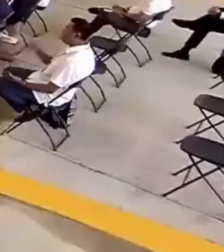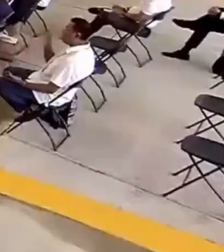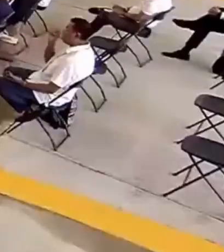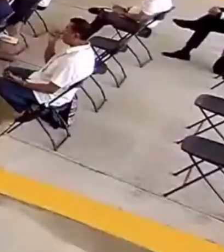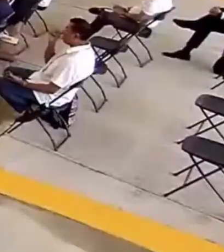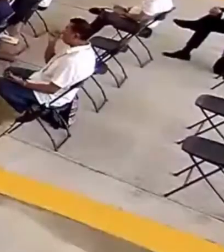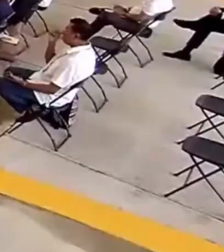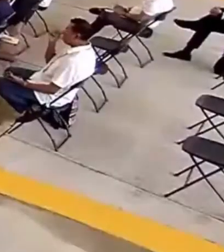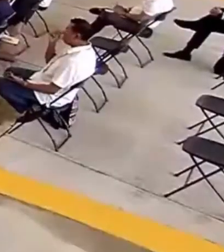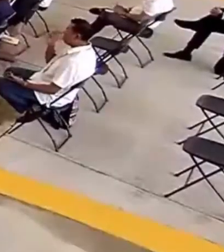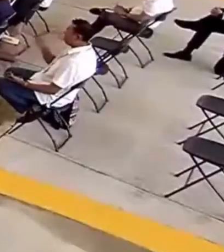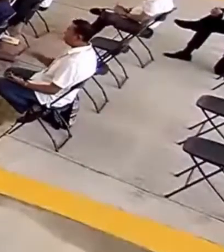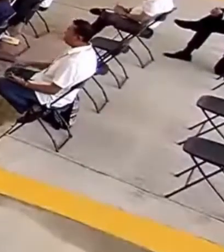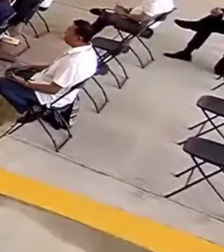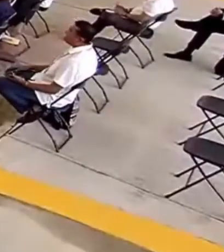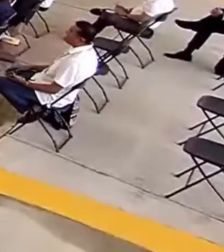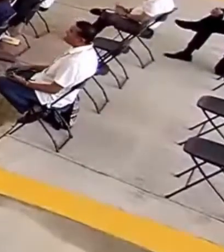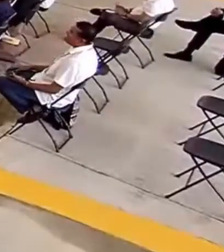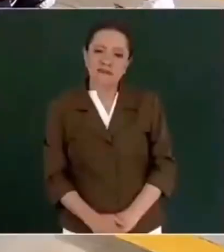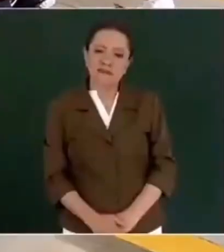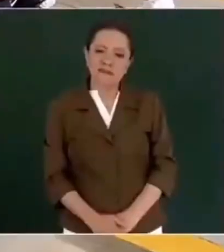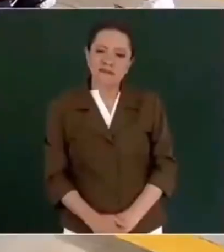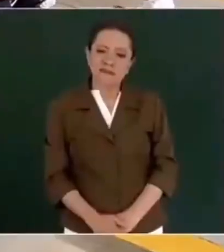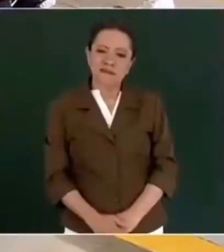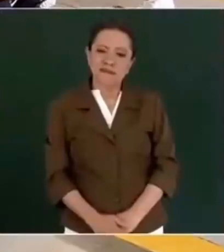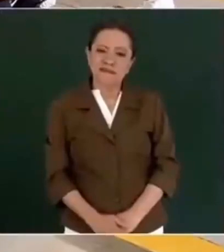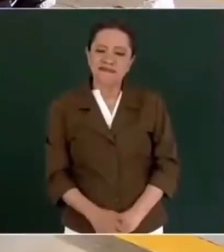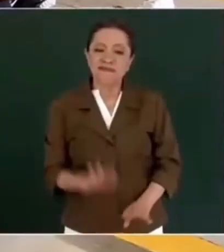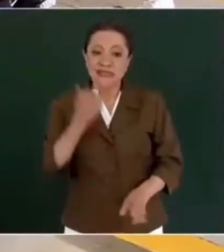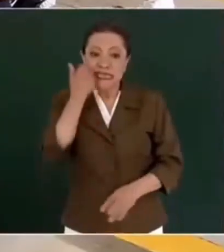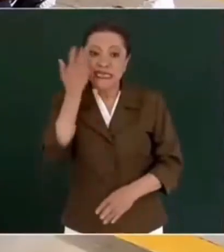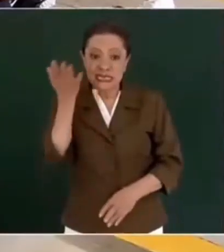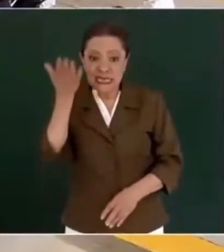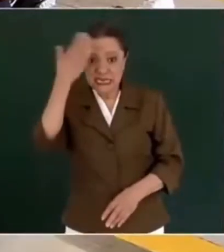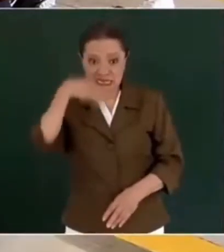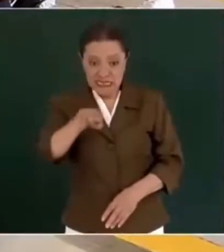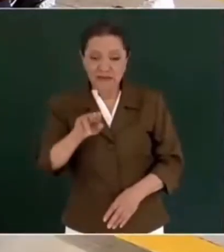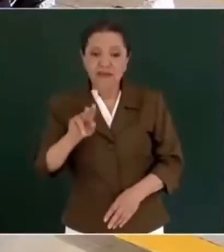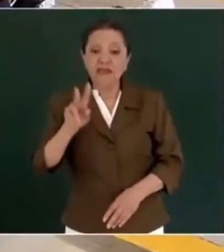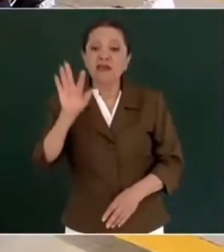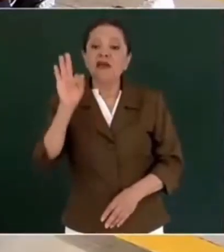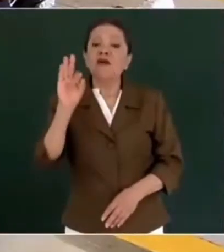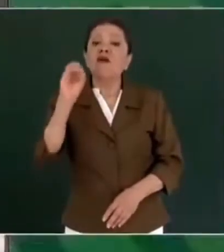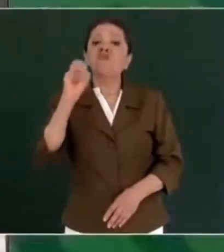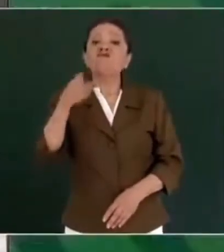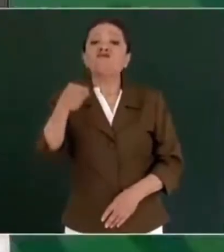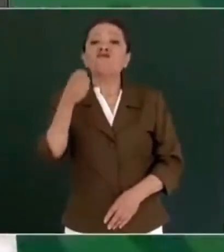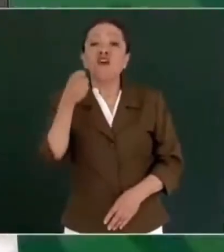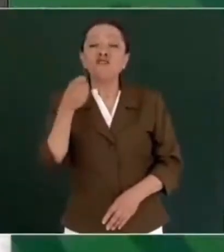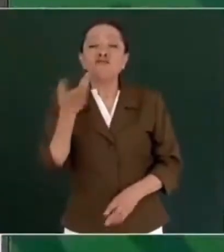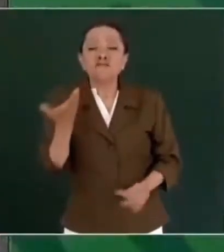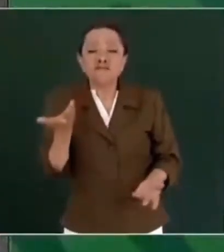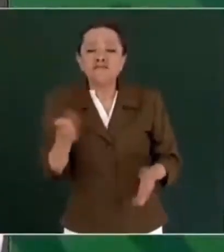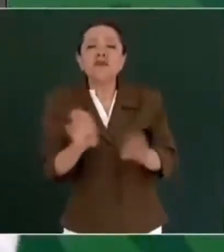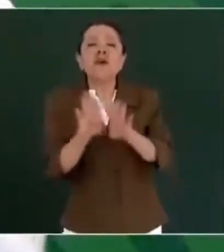Vean a Fox. ¿Quién sabe? Este ¿cómo está